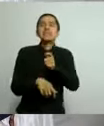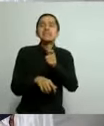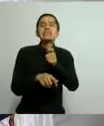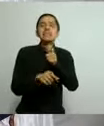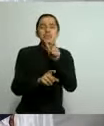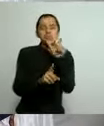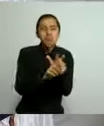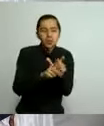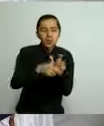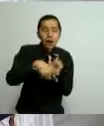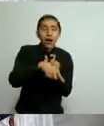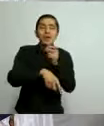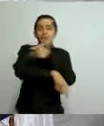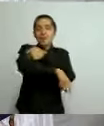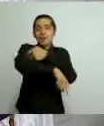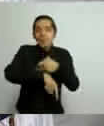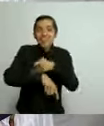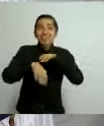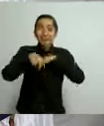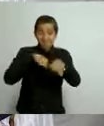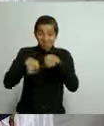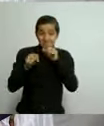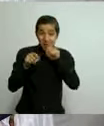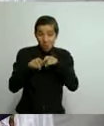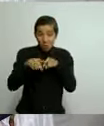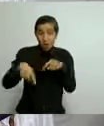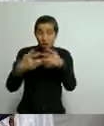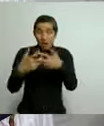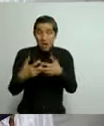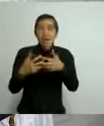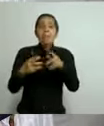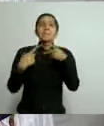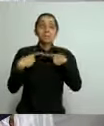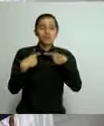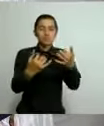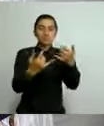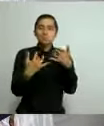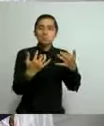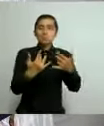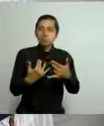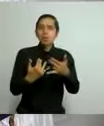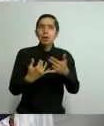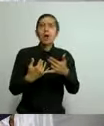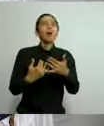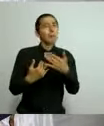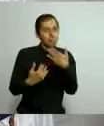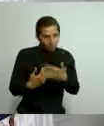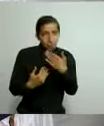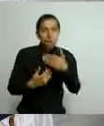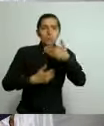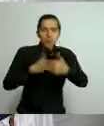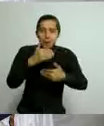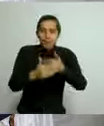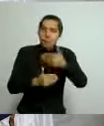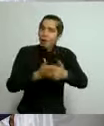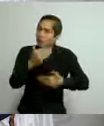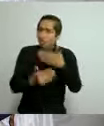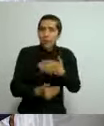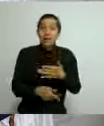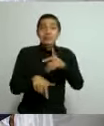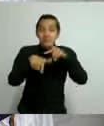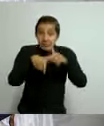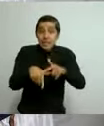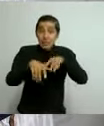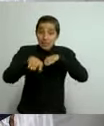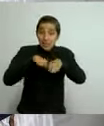ellos, sus familias, sus trabajadores y sus clientes. Ahí la llevamos, paisanos. Si seguimos trabajando